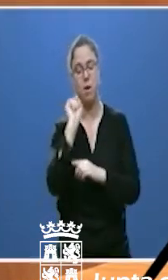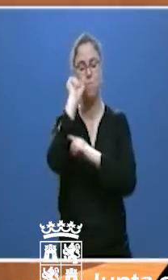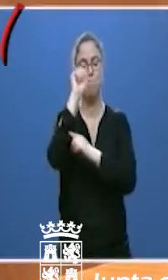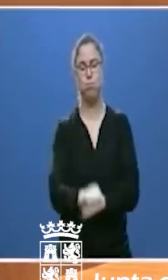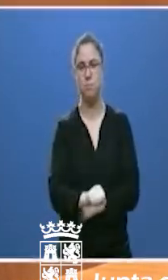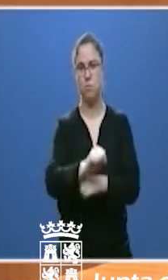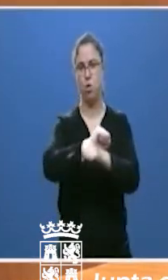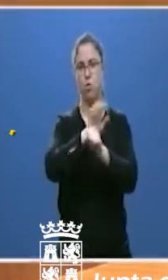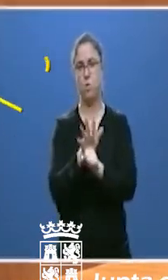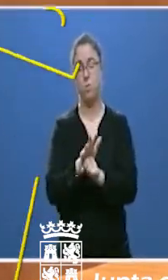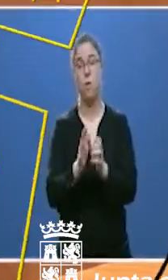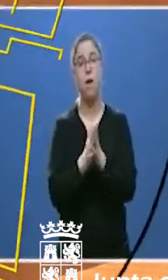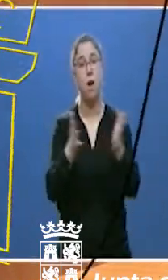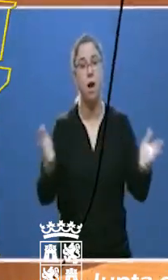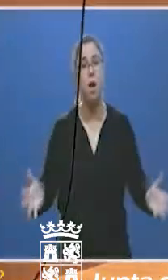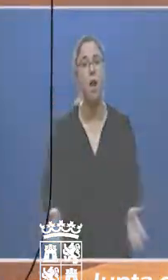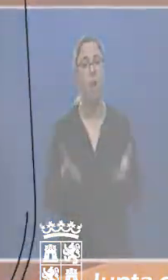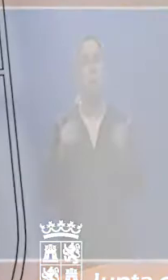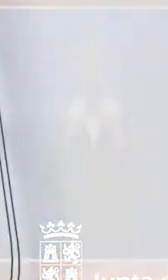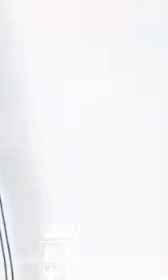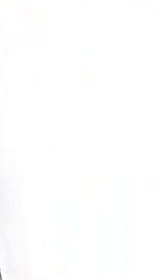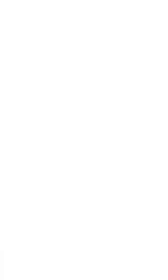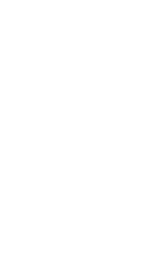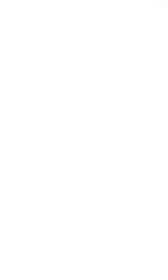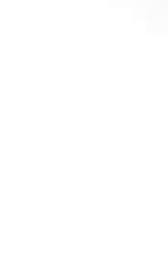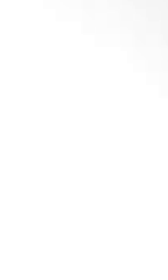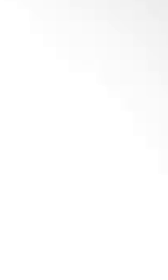coronavirus. Mucho ánimo y muchísimas gracias.